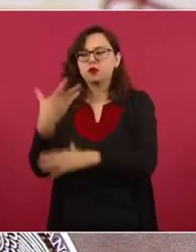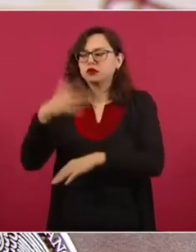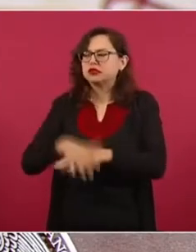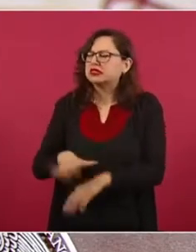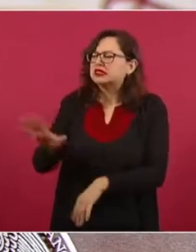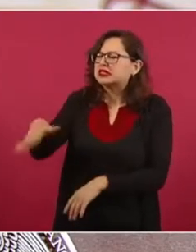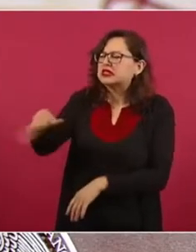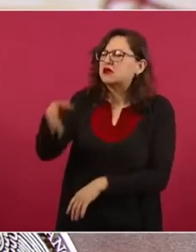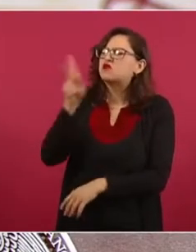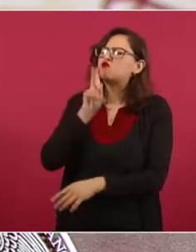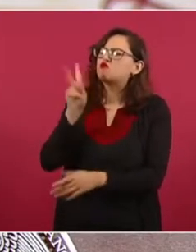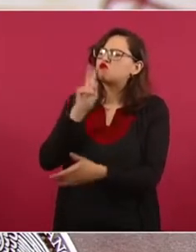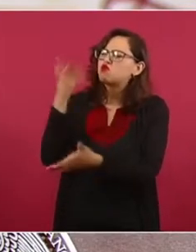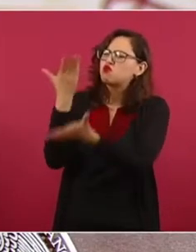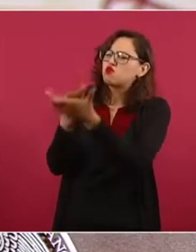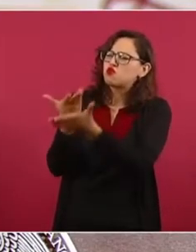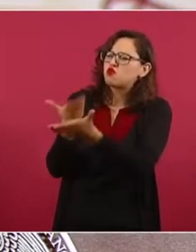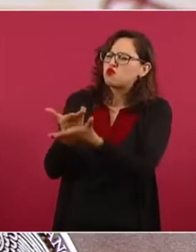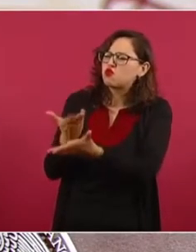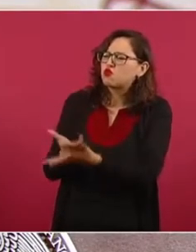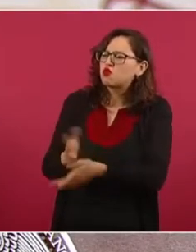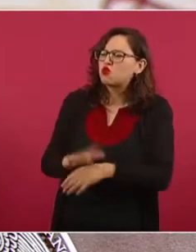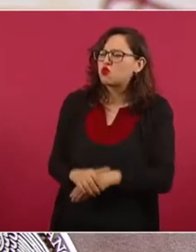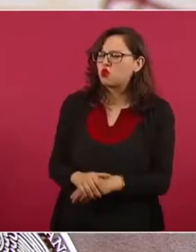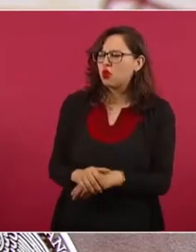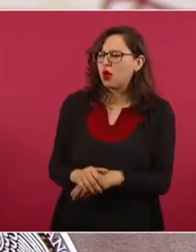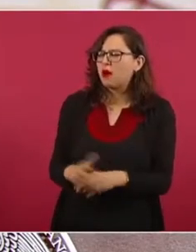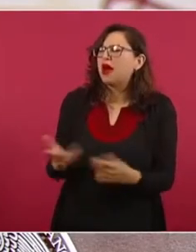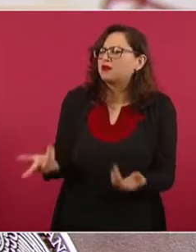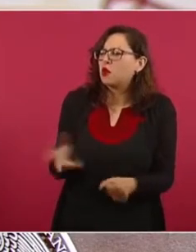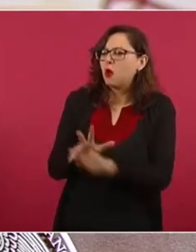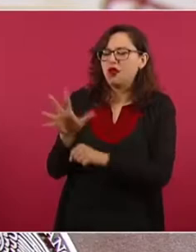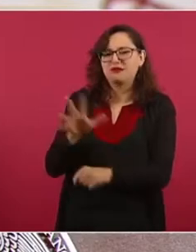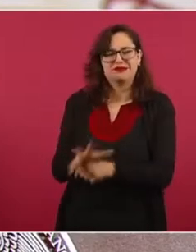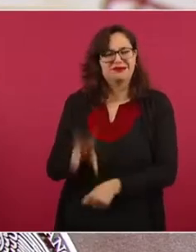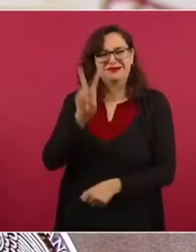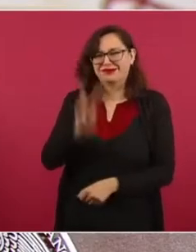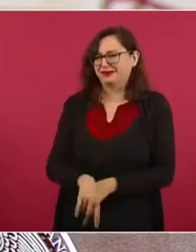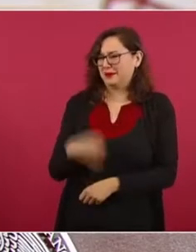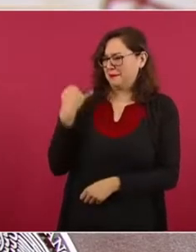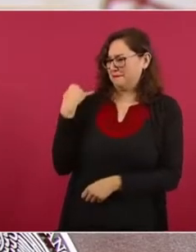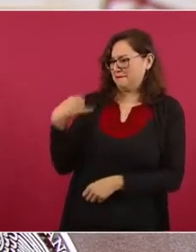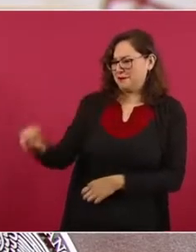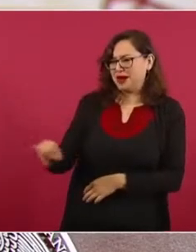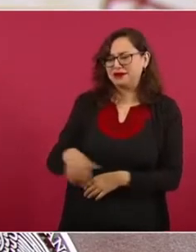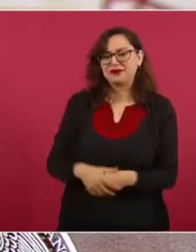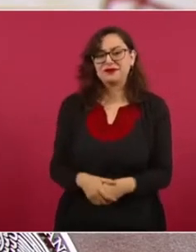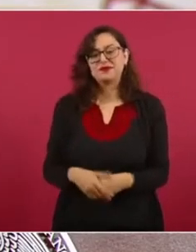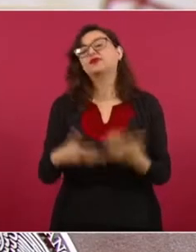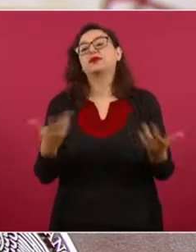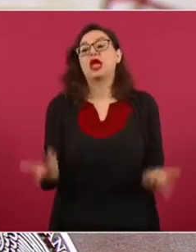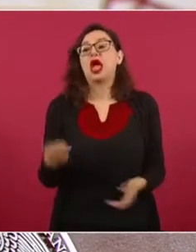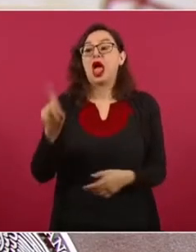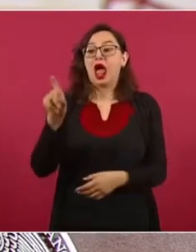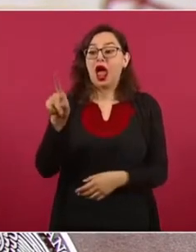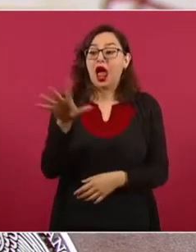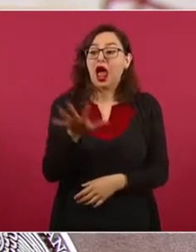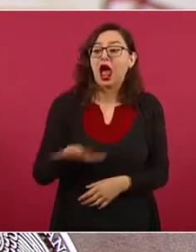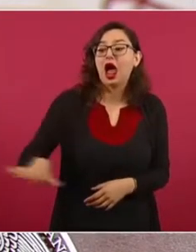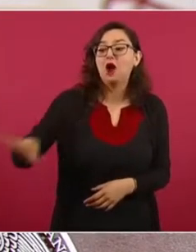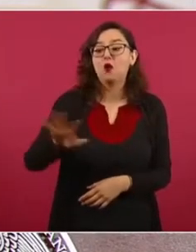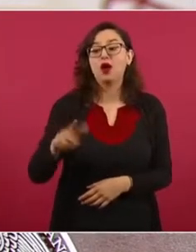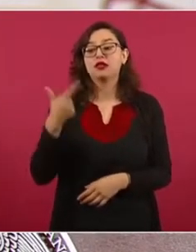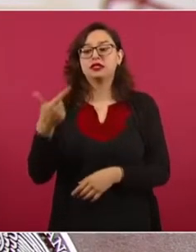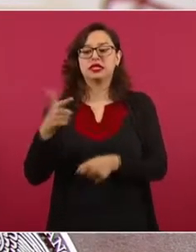para no considerarlo un verdadero disparate. Es falso que el Tren Maya haya provocado que la Laguna de los Siete